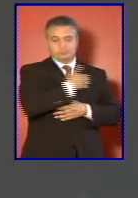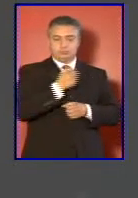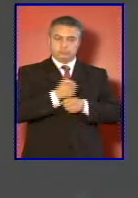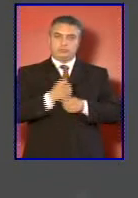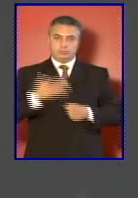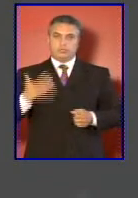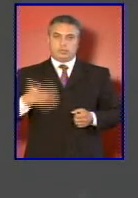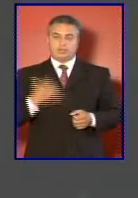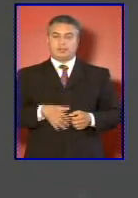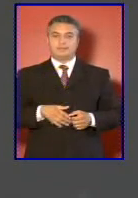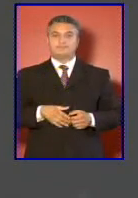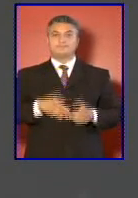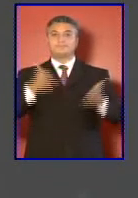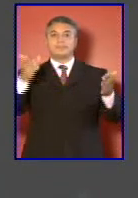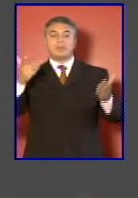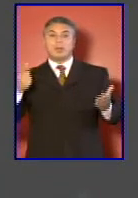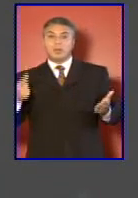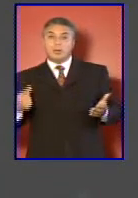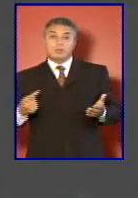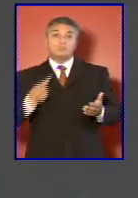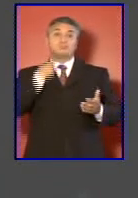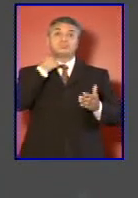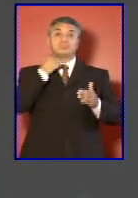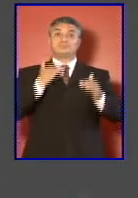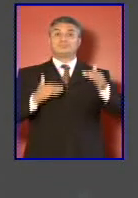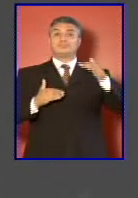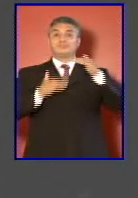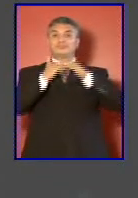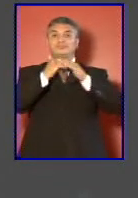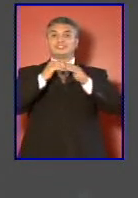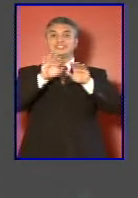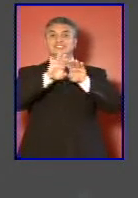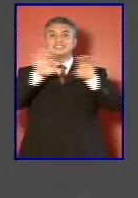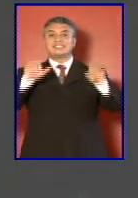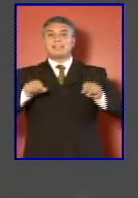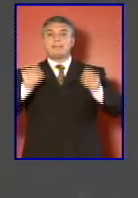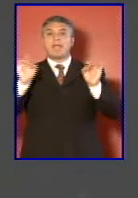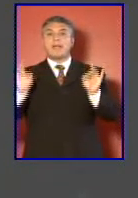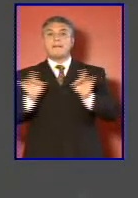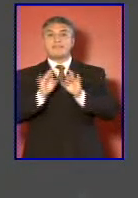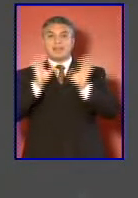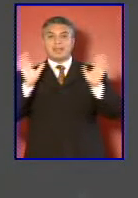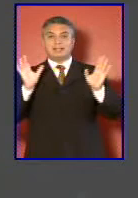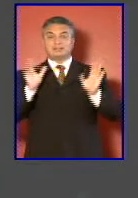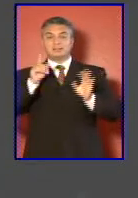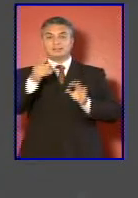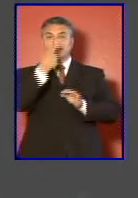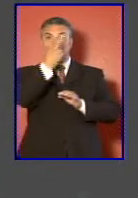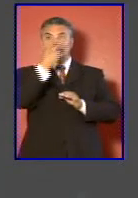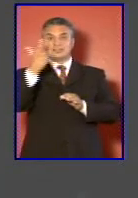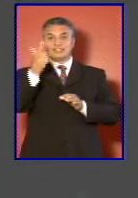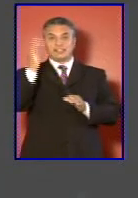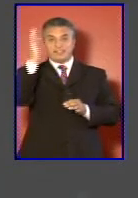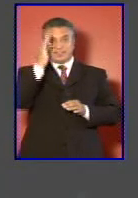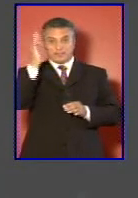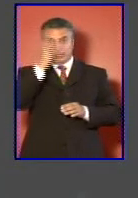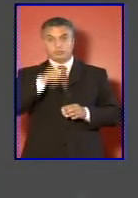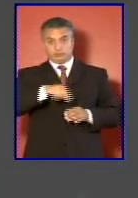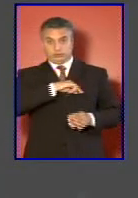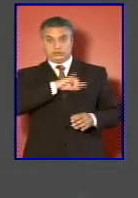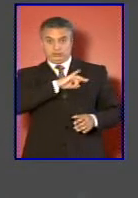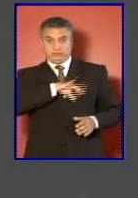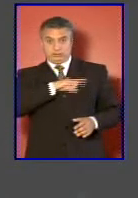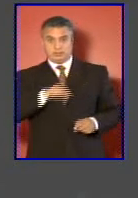el colapso de los sistemas de emergencia el 27 de febrero en nuestro país